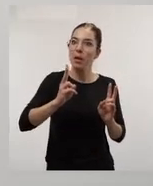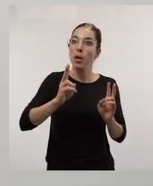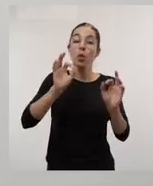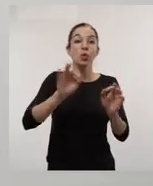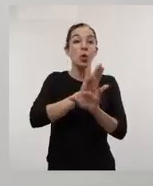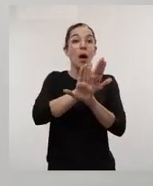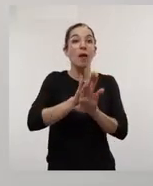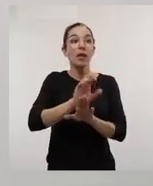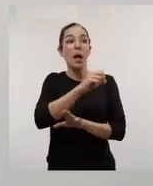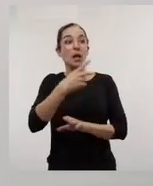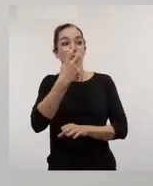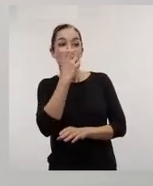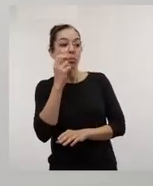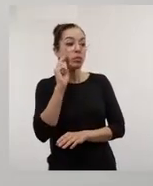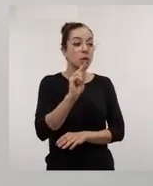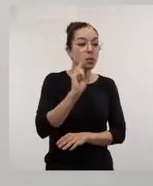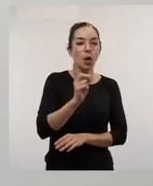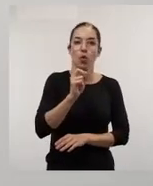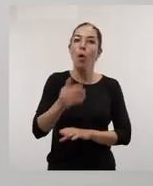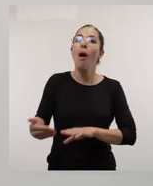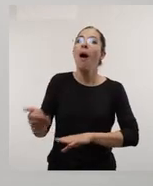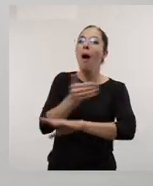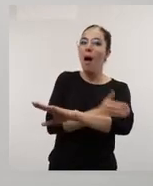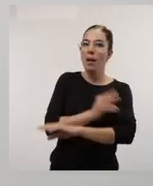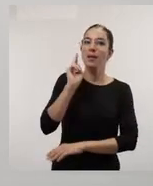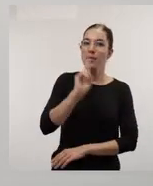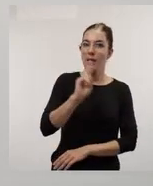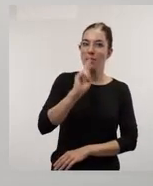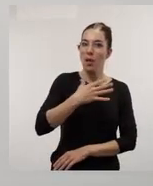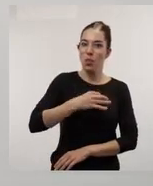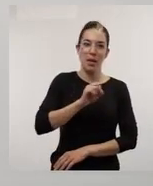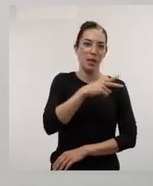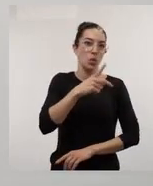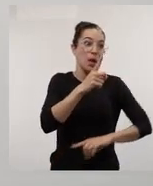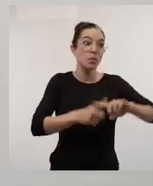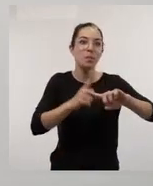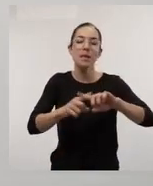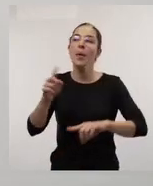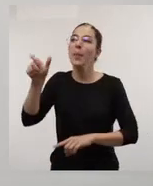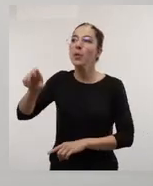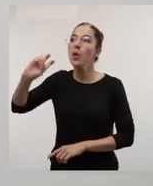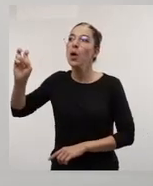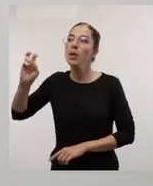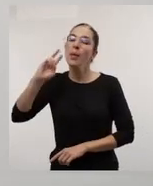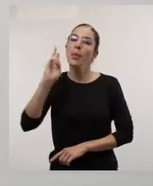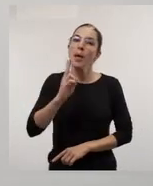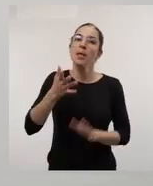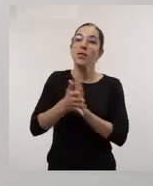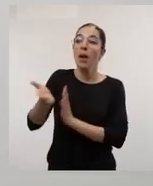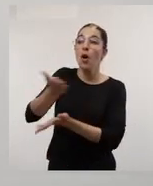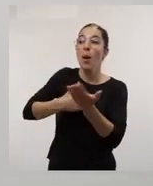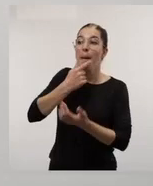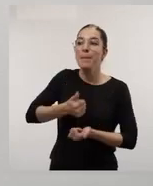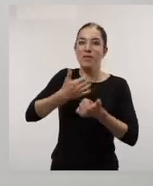solamente al final, cuando ya producimos el resultado de lo que hemos construido, sino cualquier resultado intermedio que permita que otro pueda